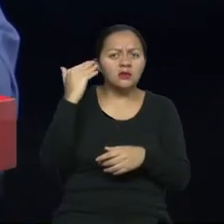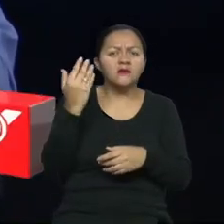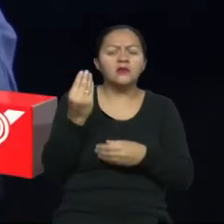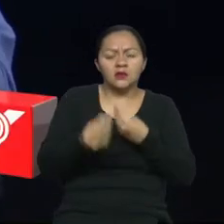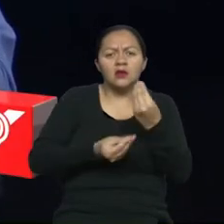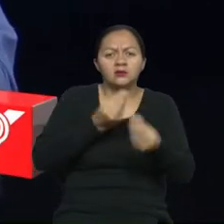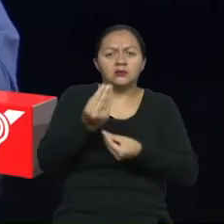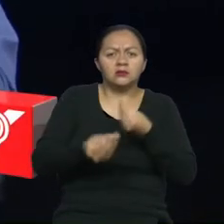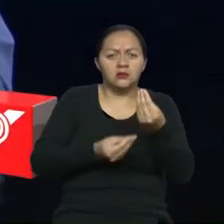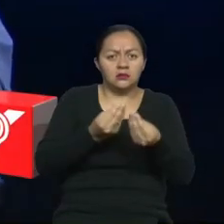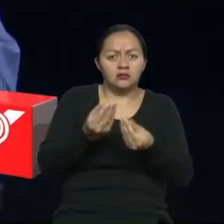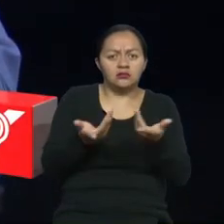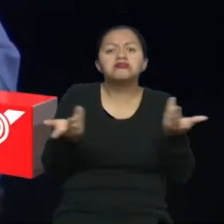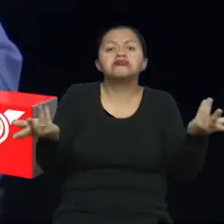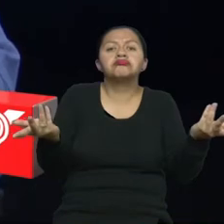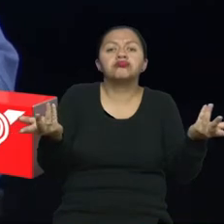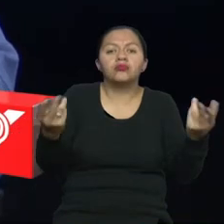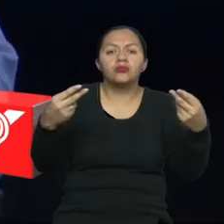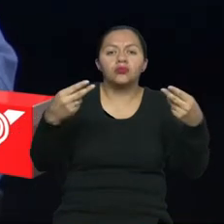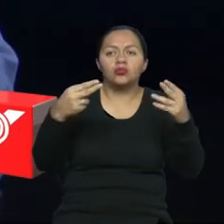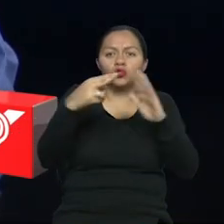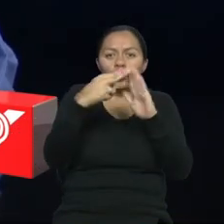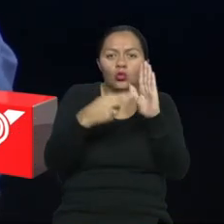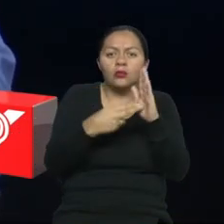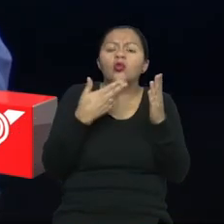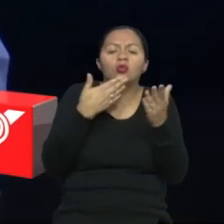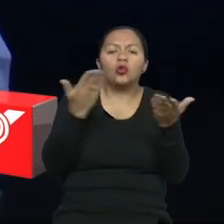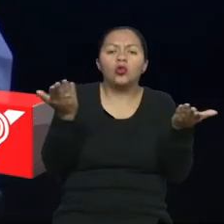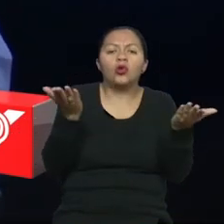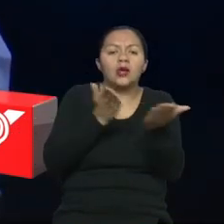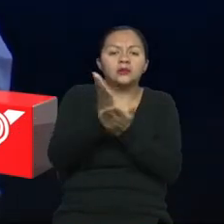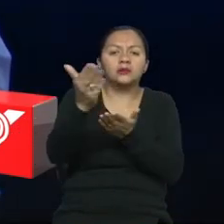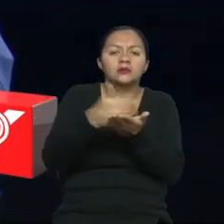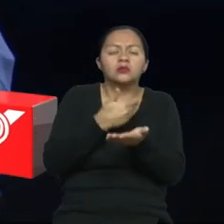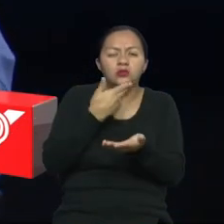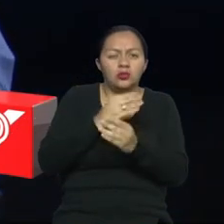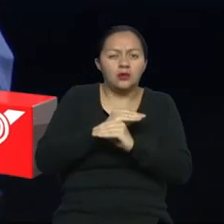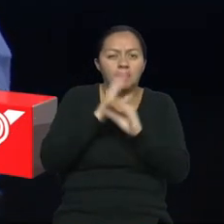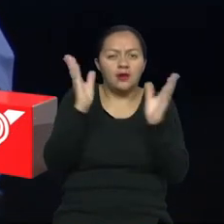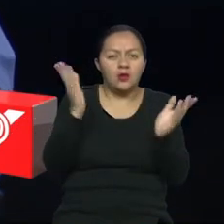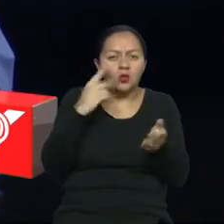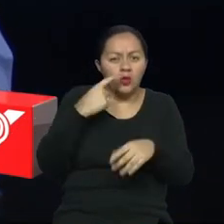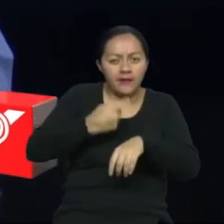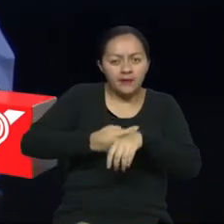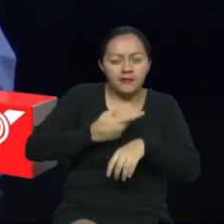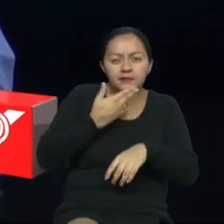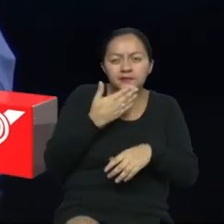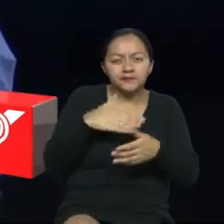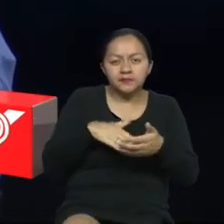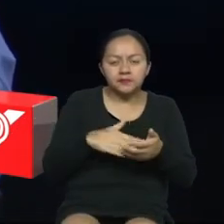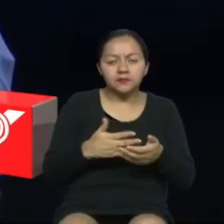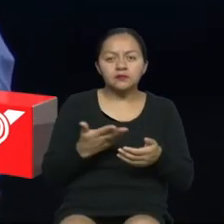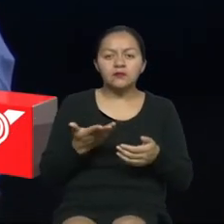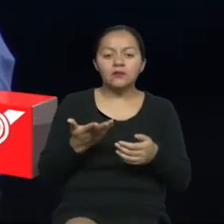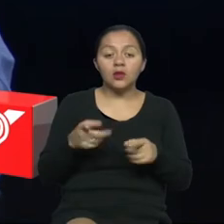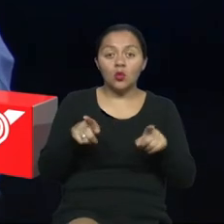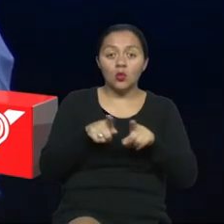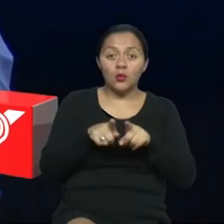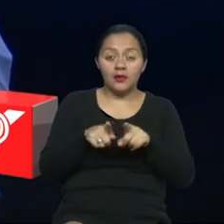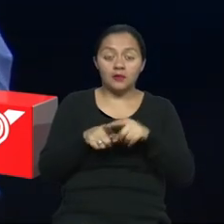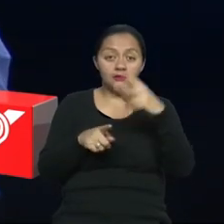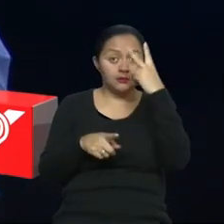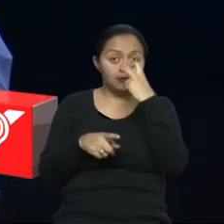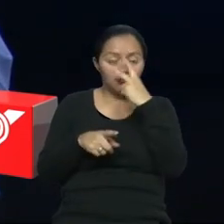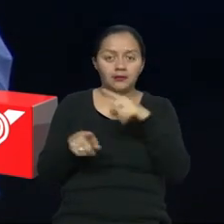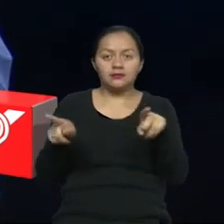o qué tipo de normas se necesitan para poder actuar? Pues, si podría ser claro y especificarnos, por ejemplo, tanto en los no